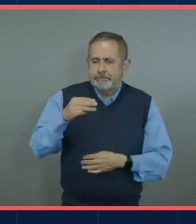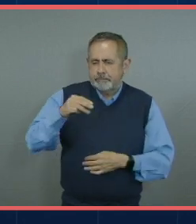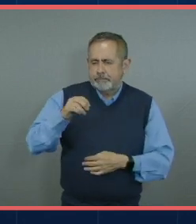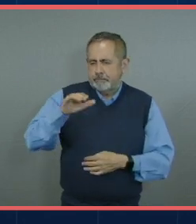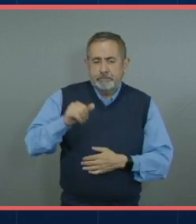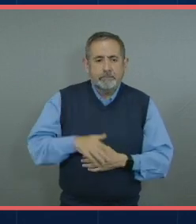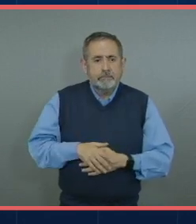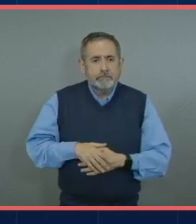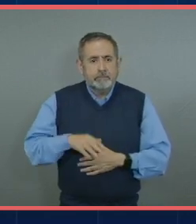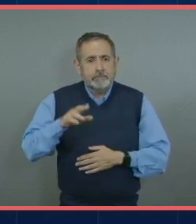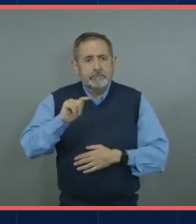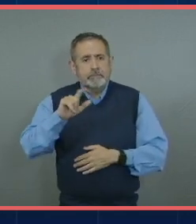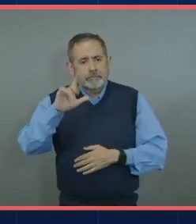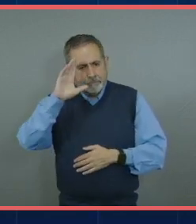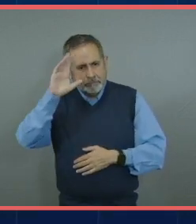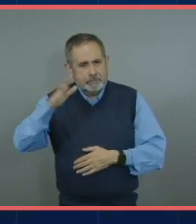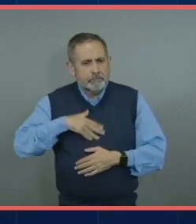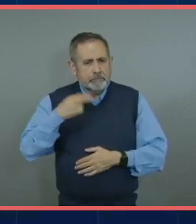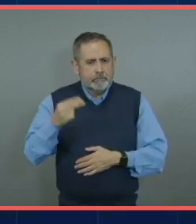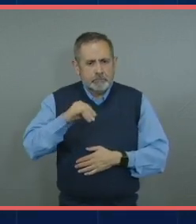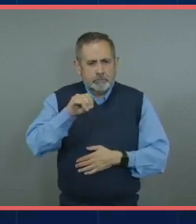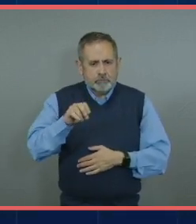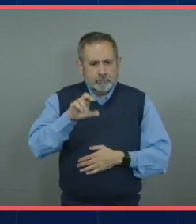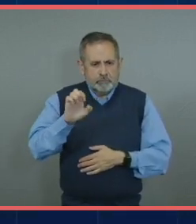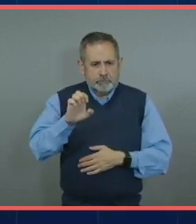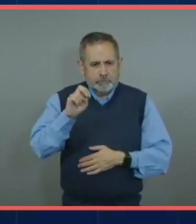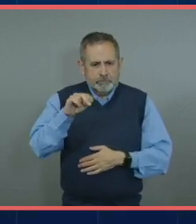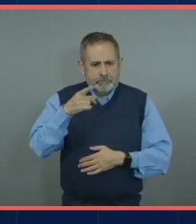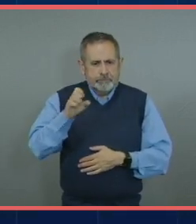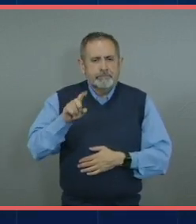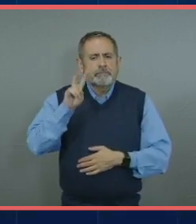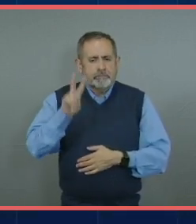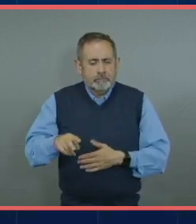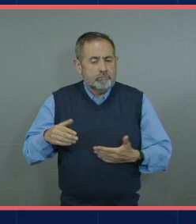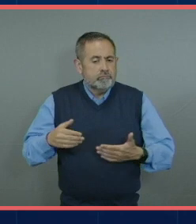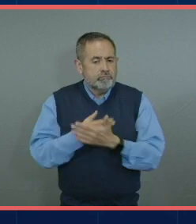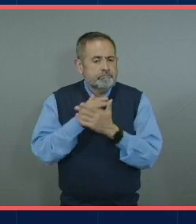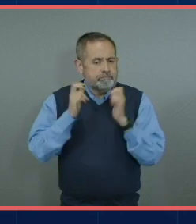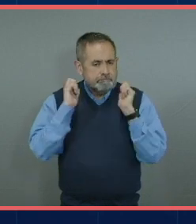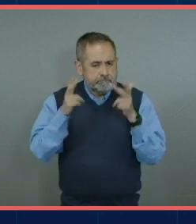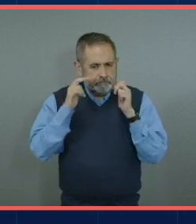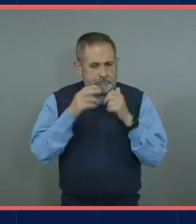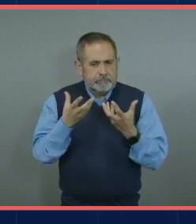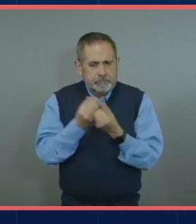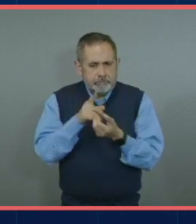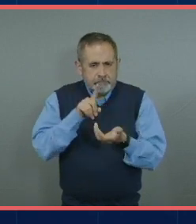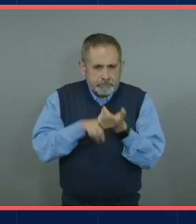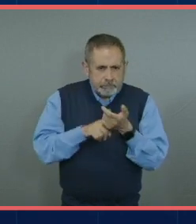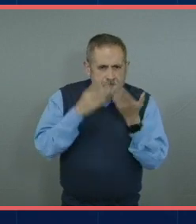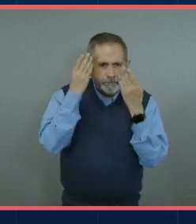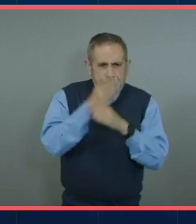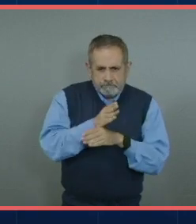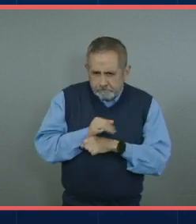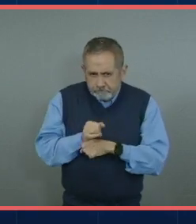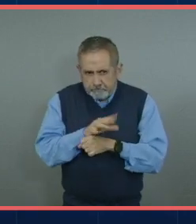Hola, tal? Yo soy Jorge Enrique Méndez, soy de Comitán de Domínguez Chiapas, y actualmente trabajo en la auditoría interna dentro del banco.